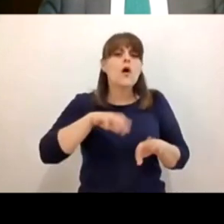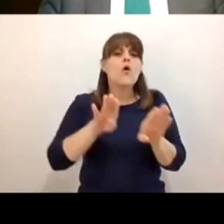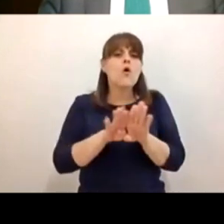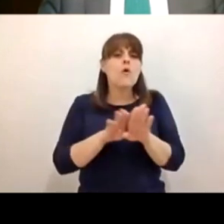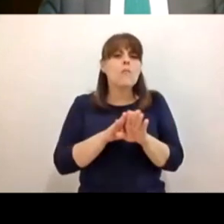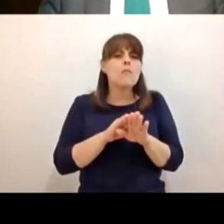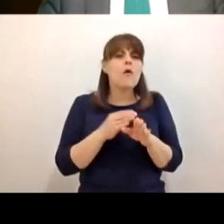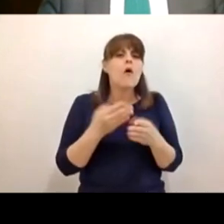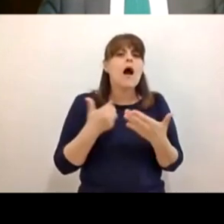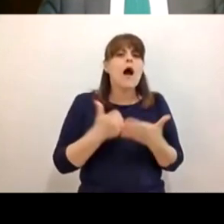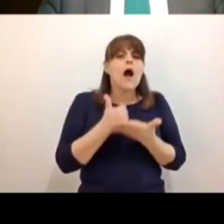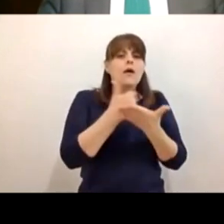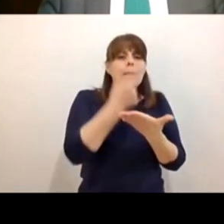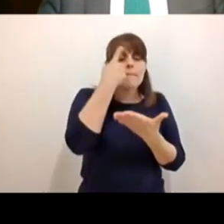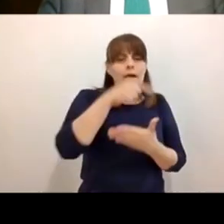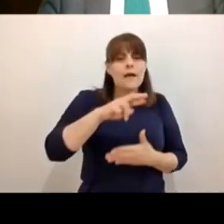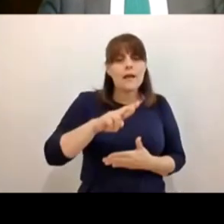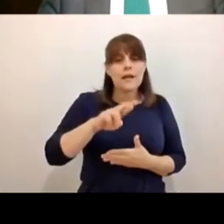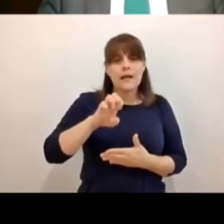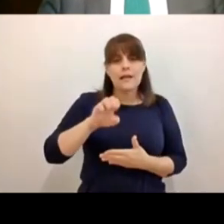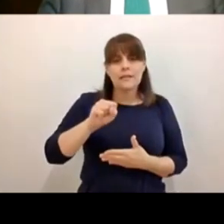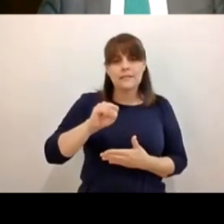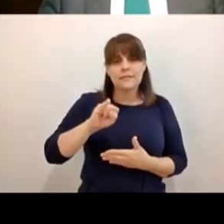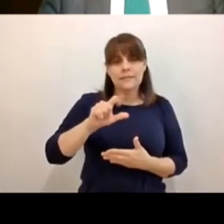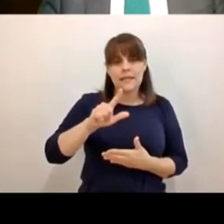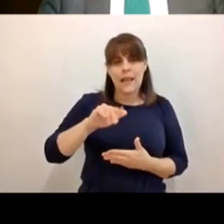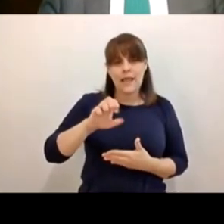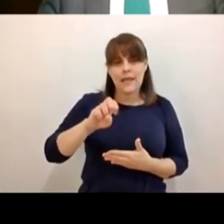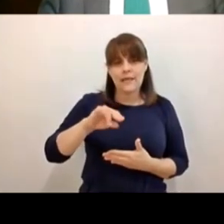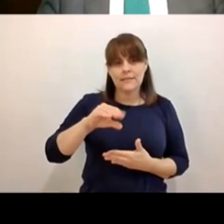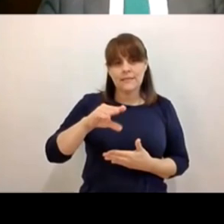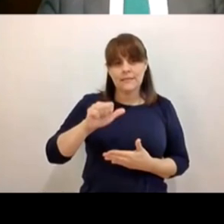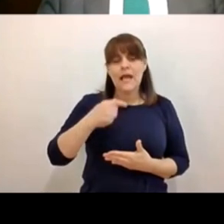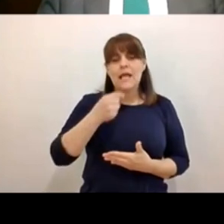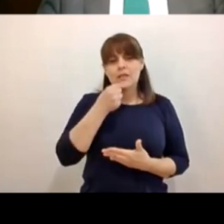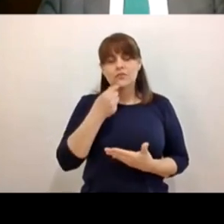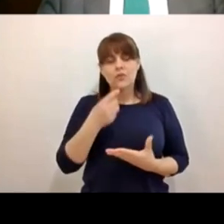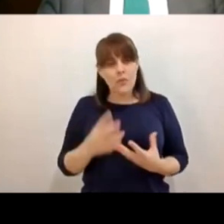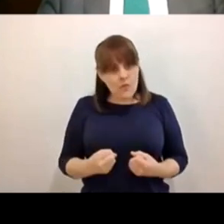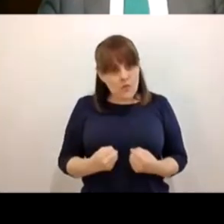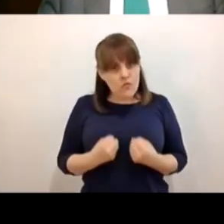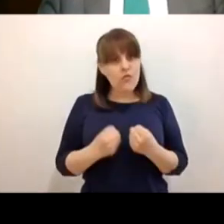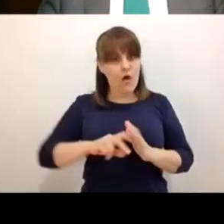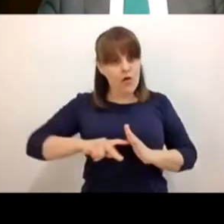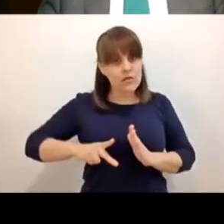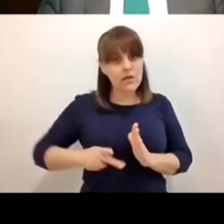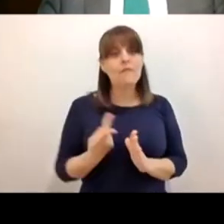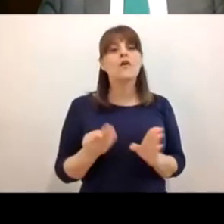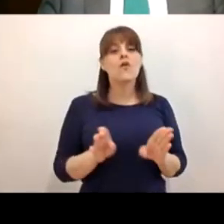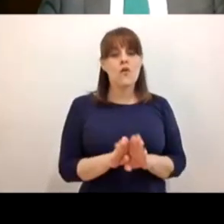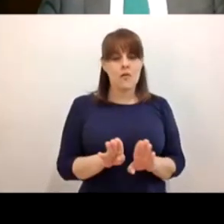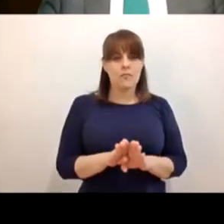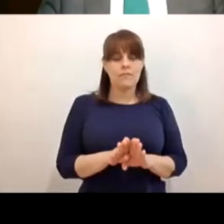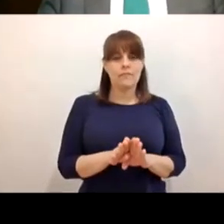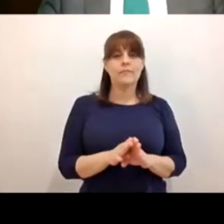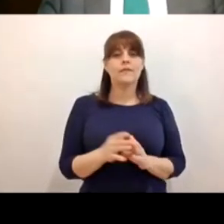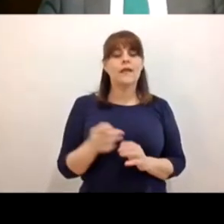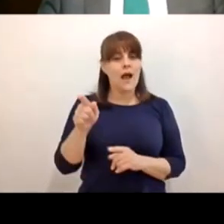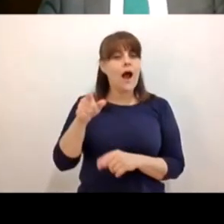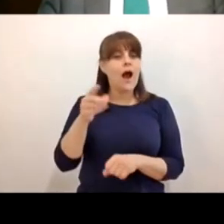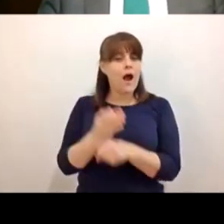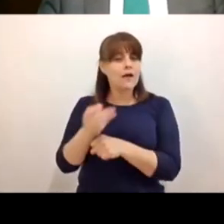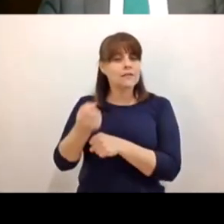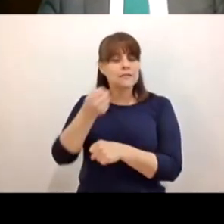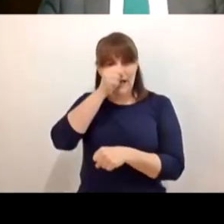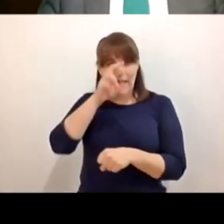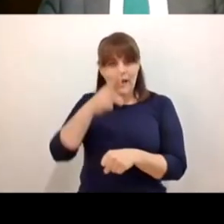resiliencia y algo que ha planteado el secretario él ahorita seguramente lo profundizará es que a diferencia